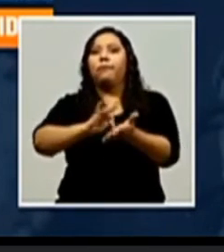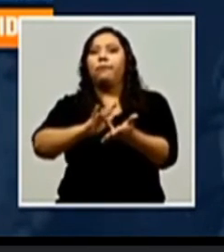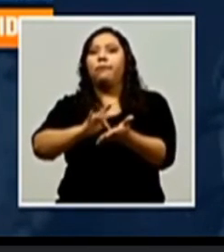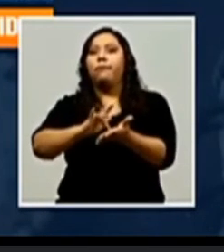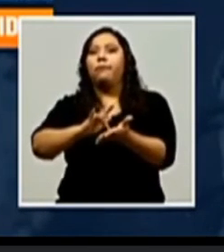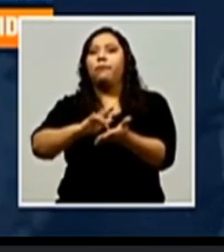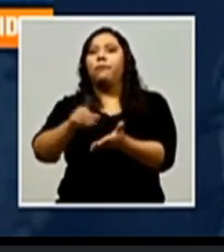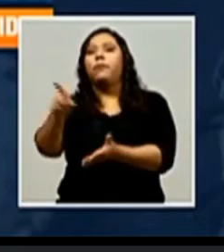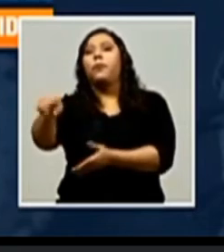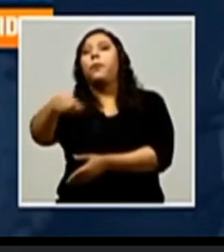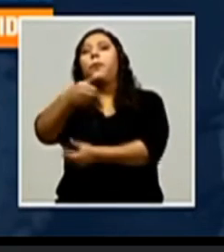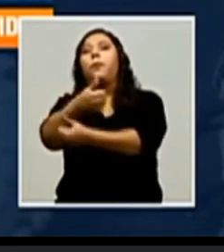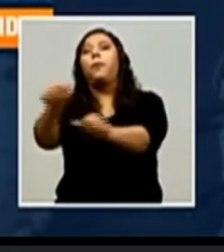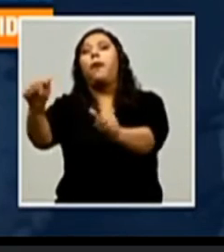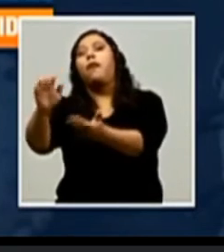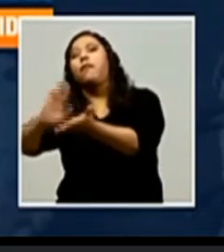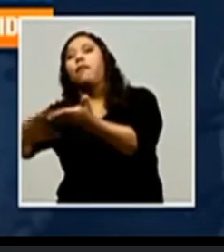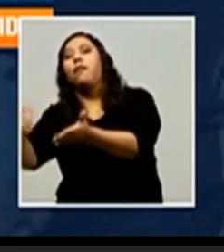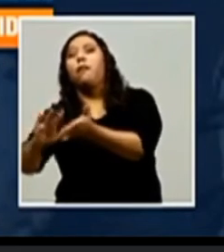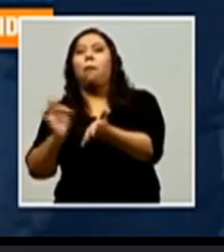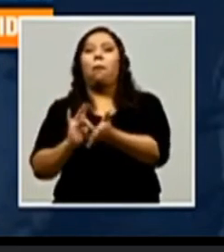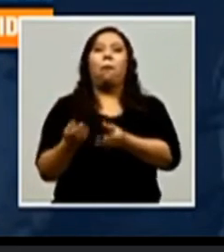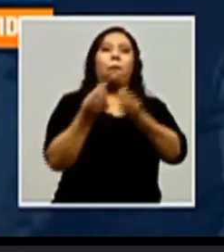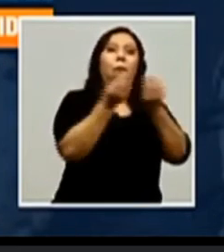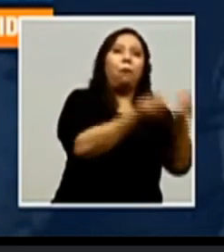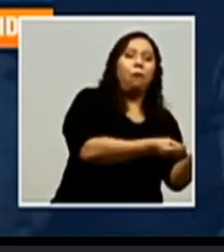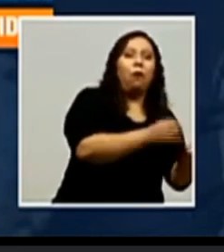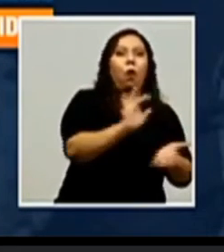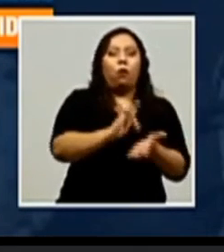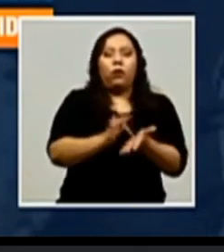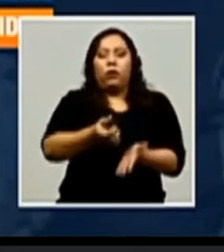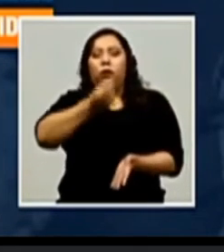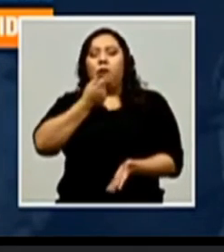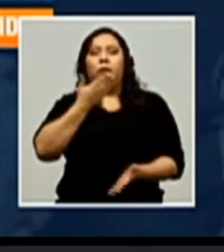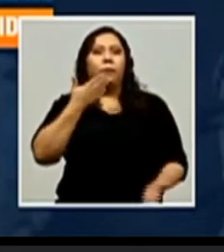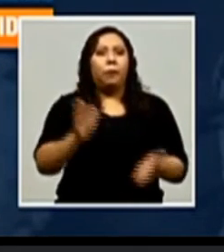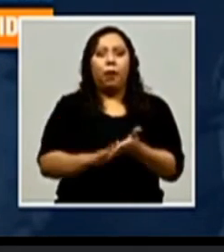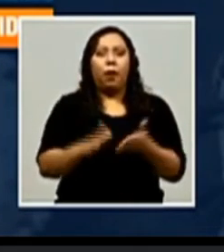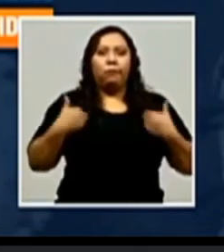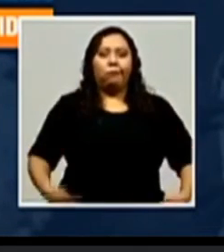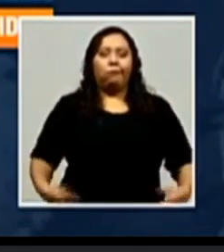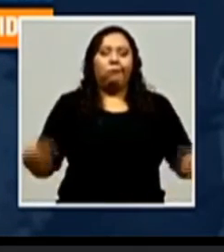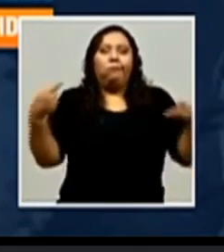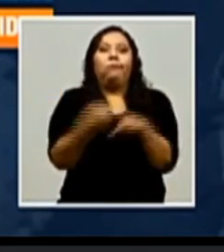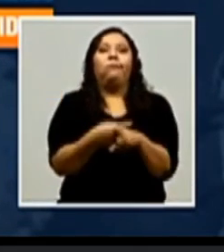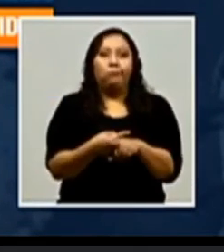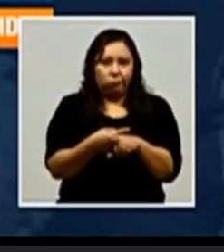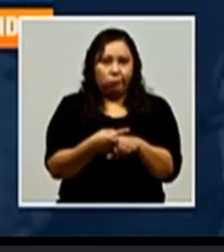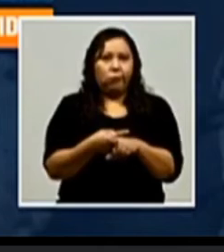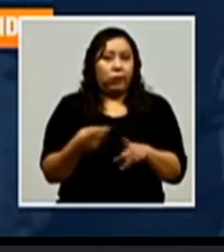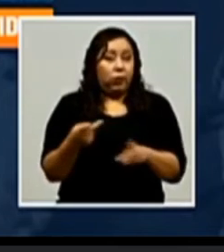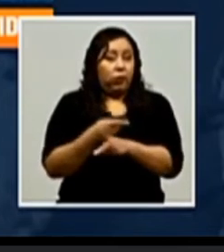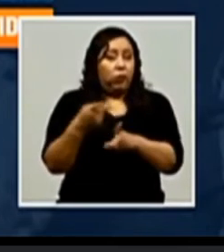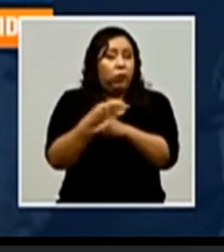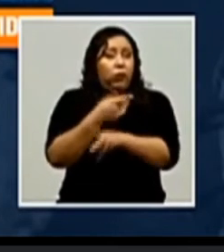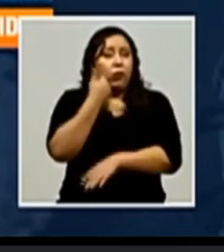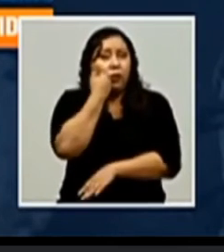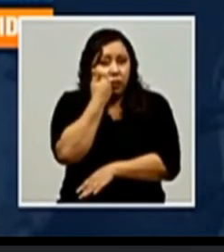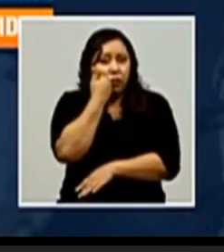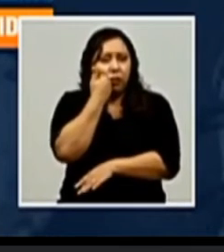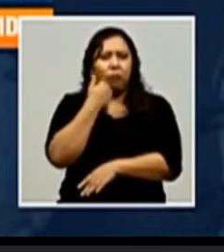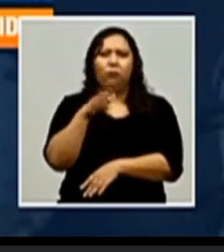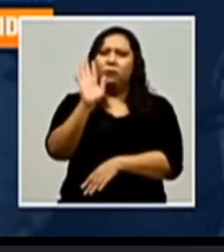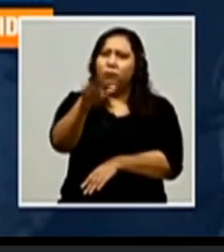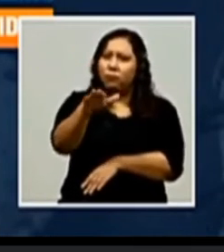Puede ser un riesgo para su salud. Puede tomar la dosis no adecuada o un medicamento que agrave su situación de salud. Por esa